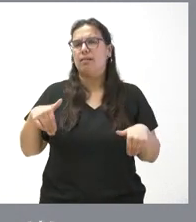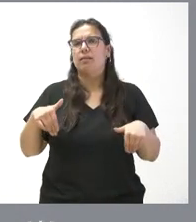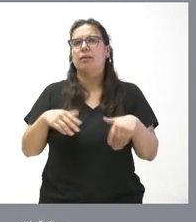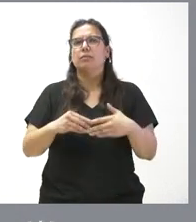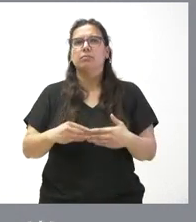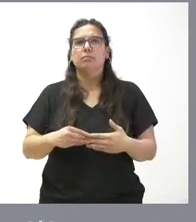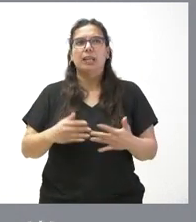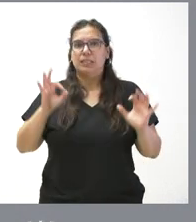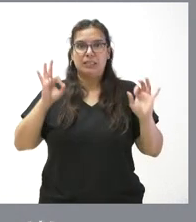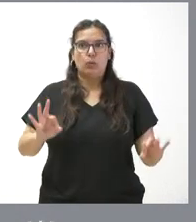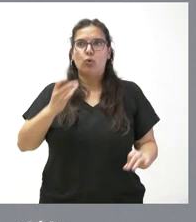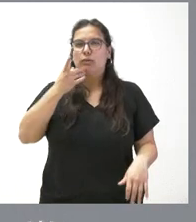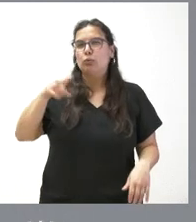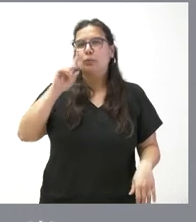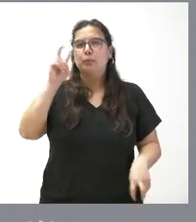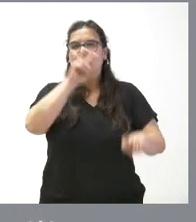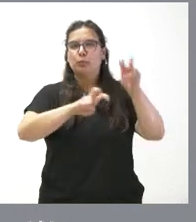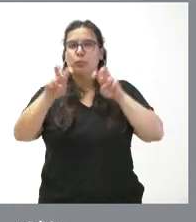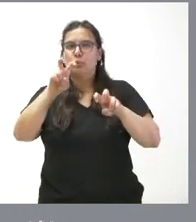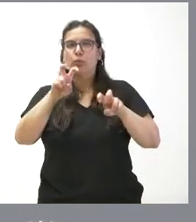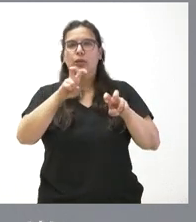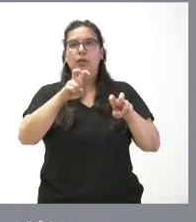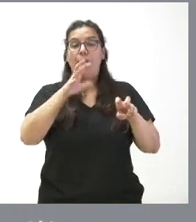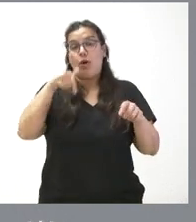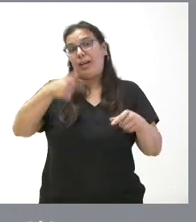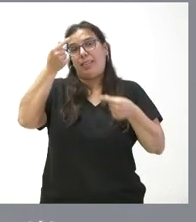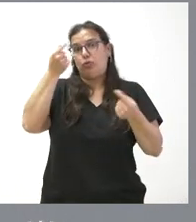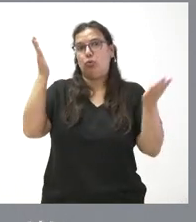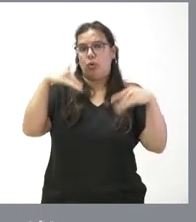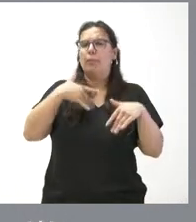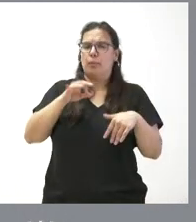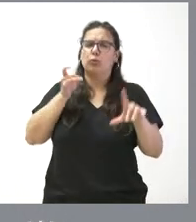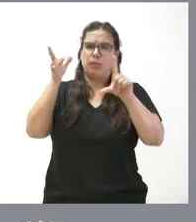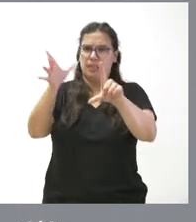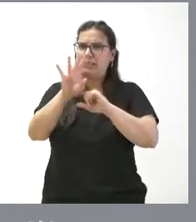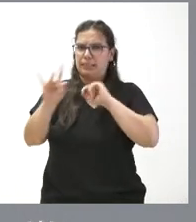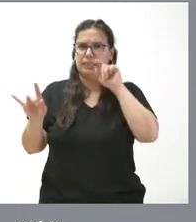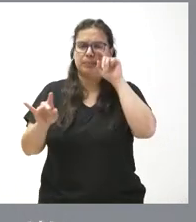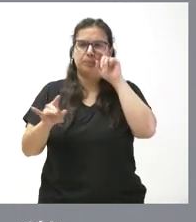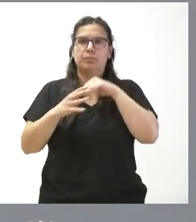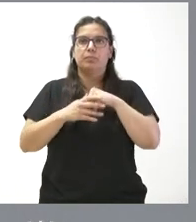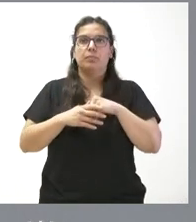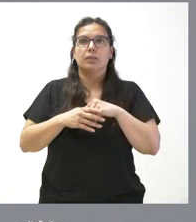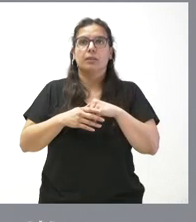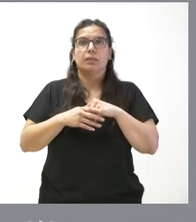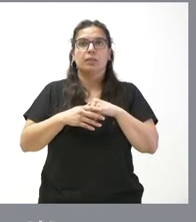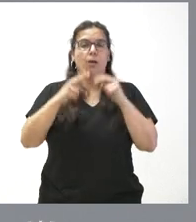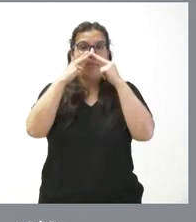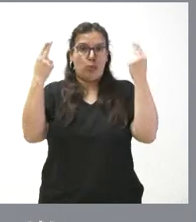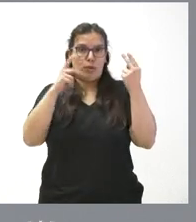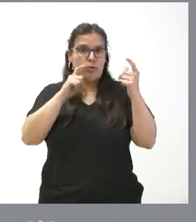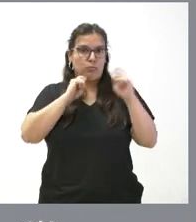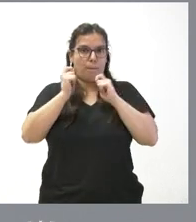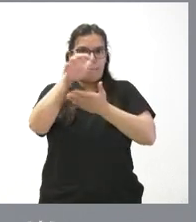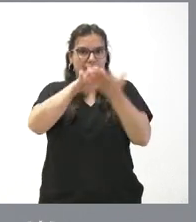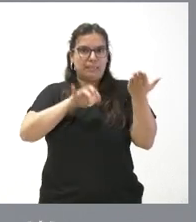y seguro que si usted repasa se lo podemos ofrecer. No lo tengo aquí en este momento, pero se lo podemos enviar. Incluso una nota de prensa porque lo hicimos públicas, algunas ayudas